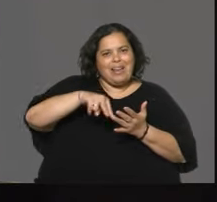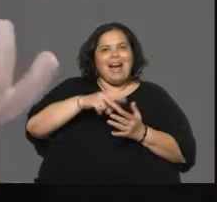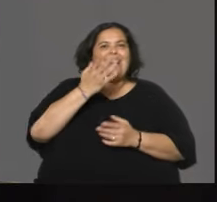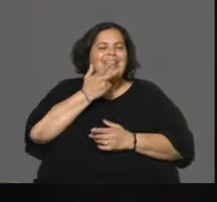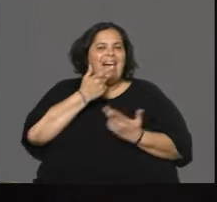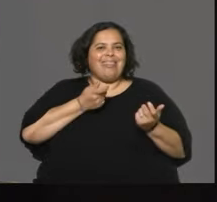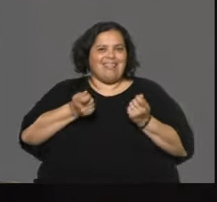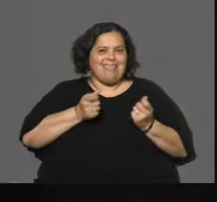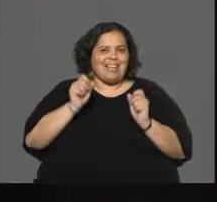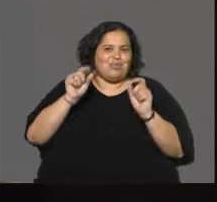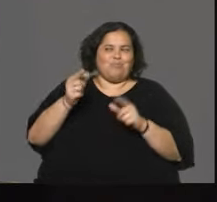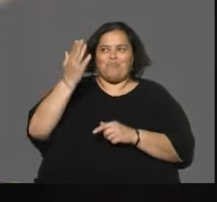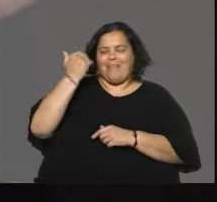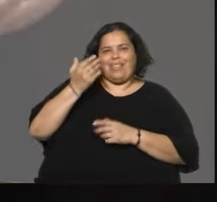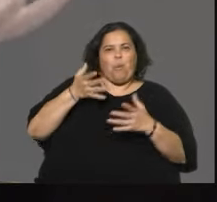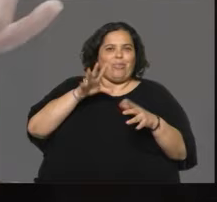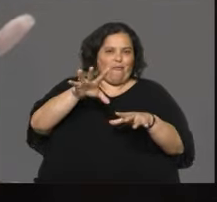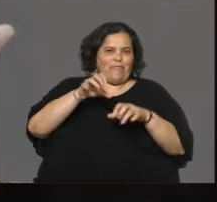proveniente de sus años en Cuba.